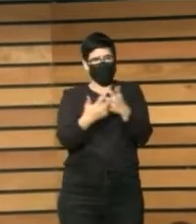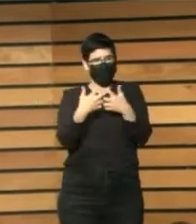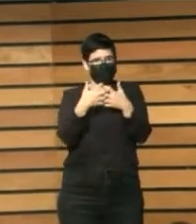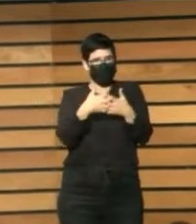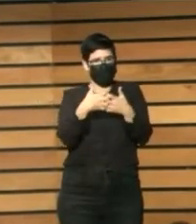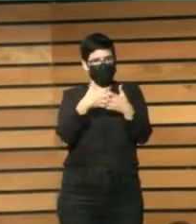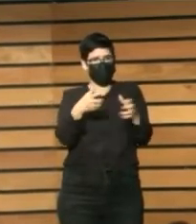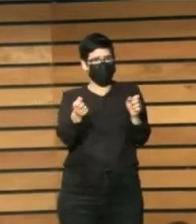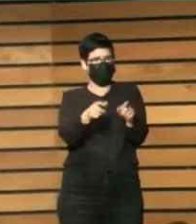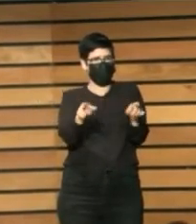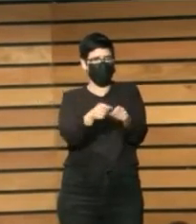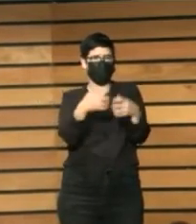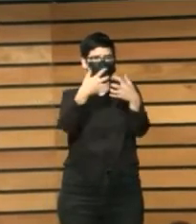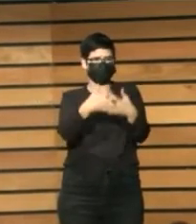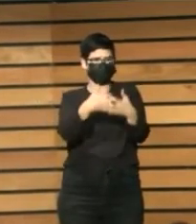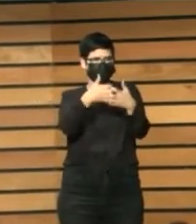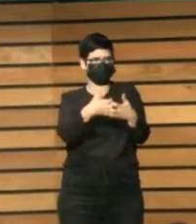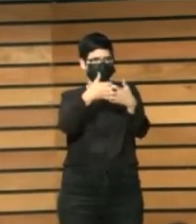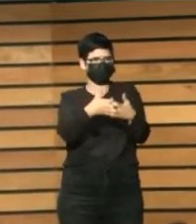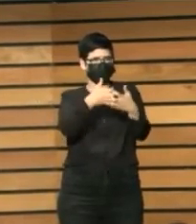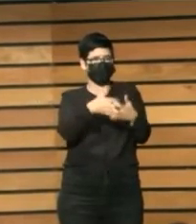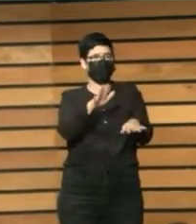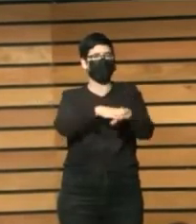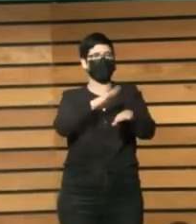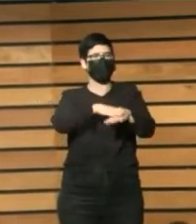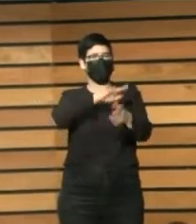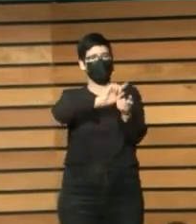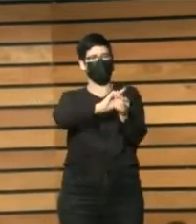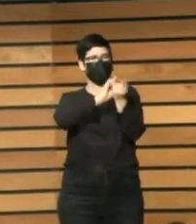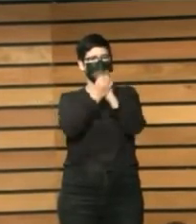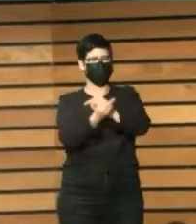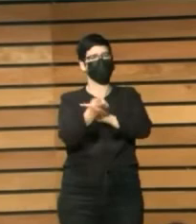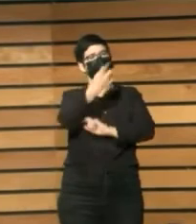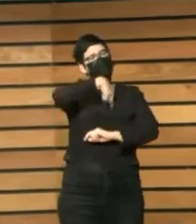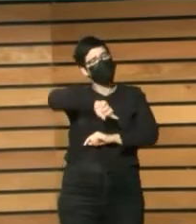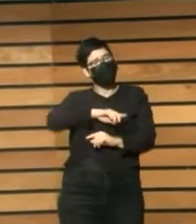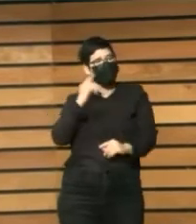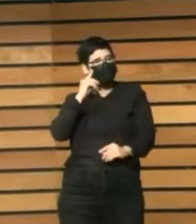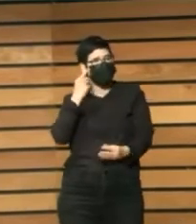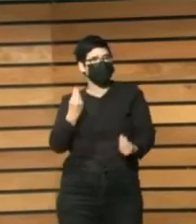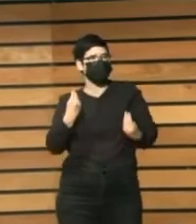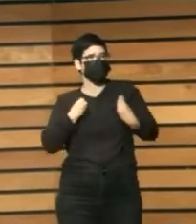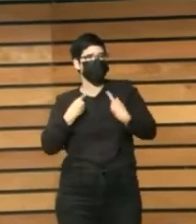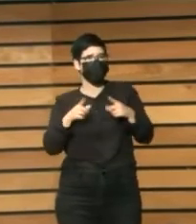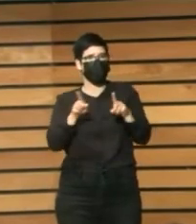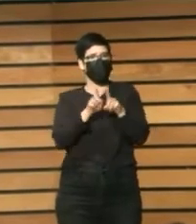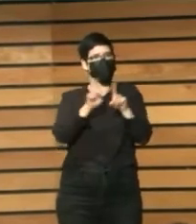nosotros vivamos la cultura tanto como práctica, como proceso y como experiencia.